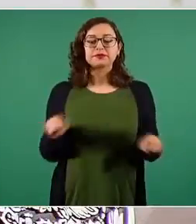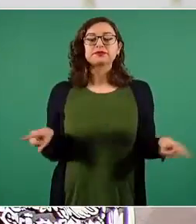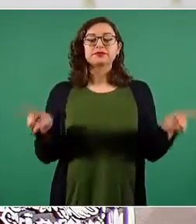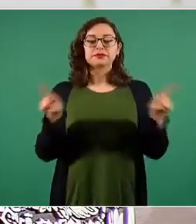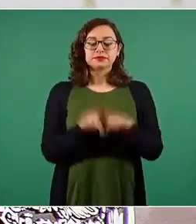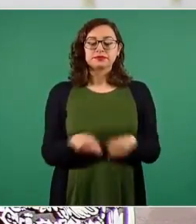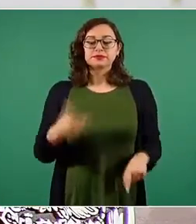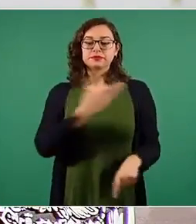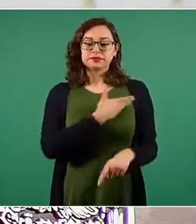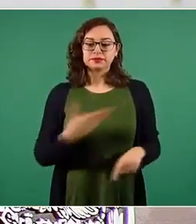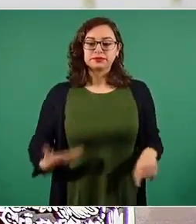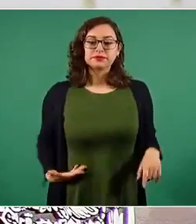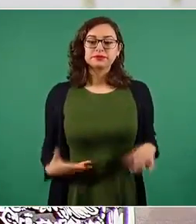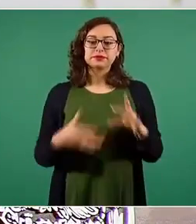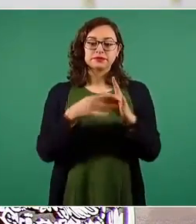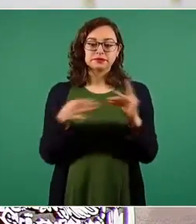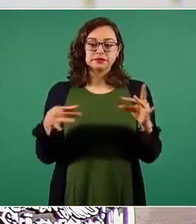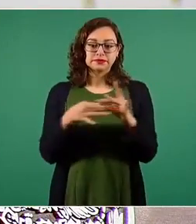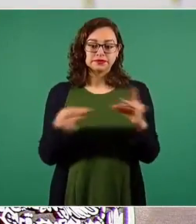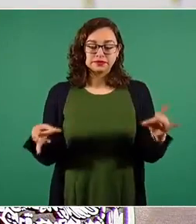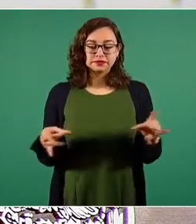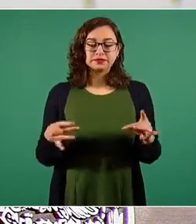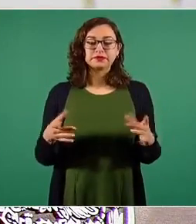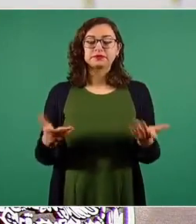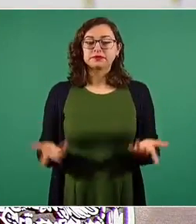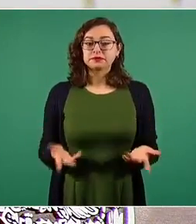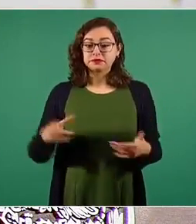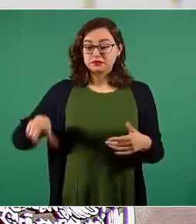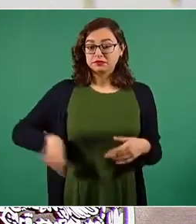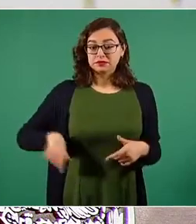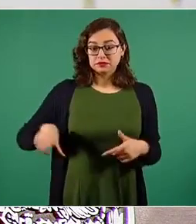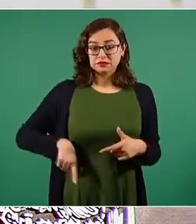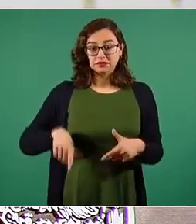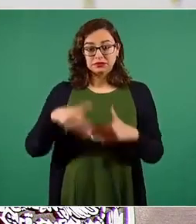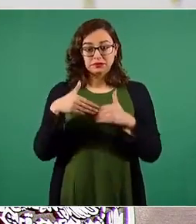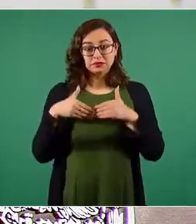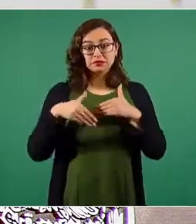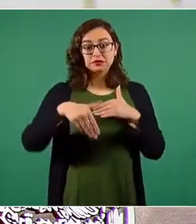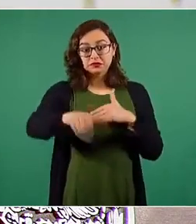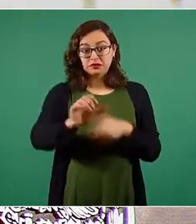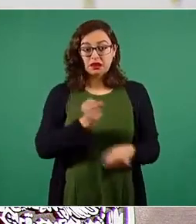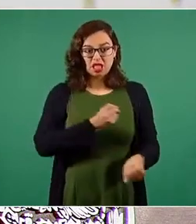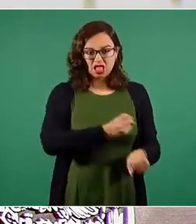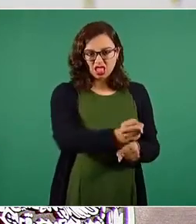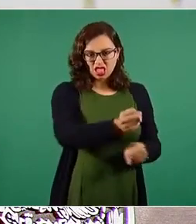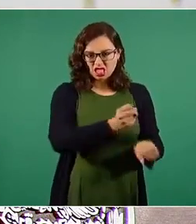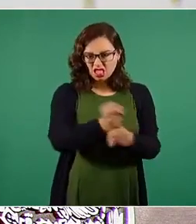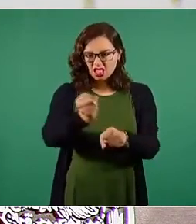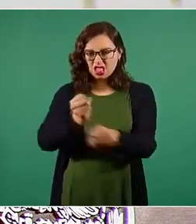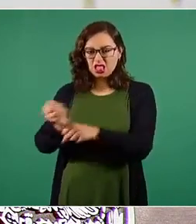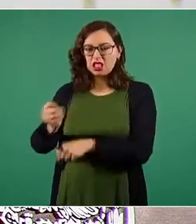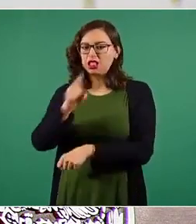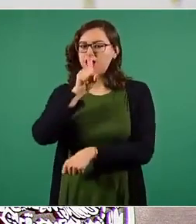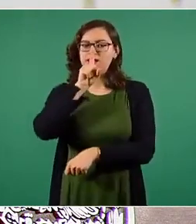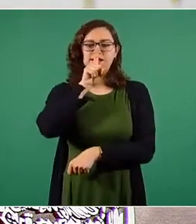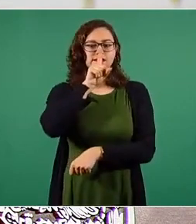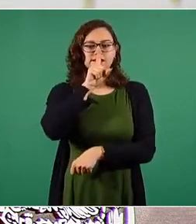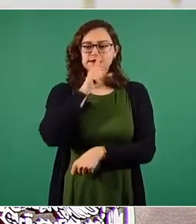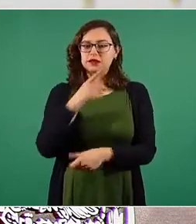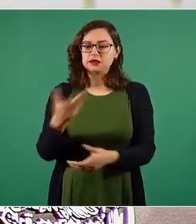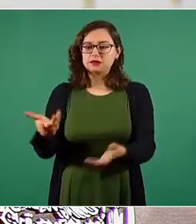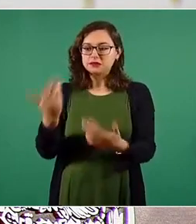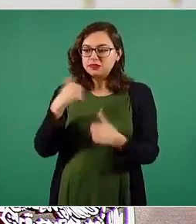gobierno no se puede permitir ningún acto de tortura y menos para la obtención de una